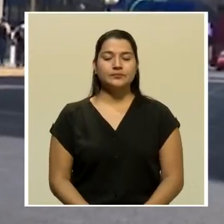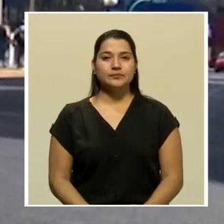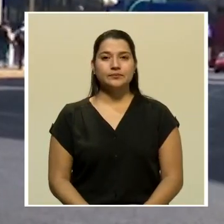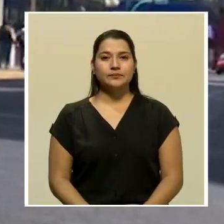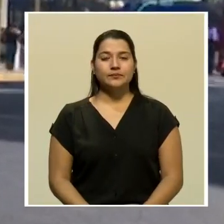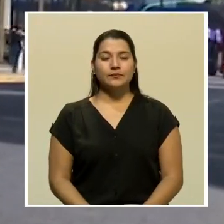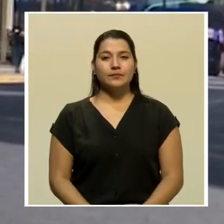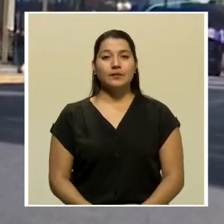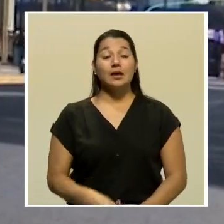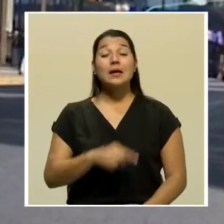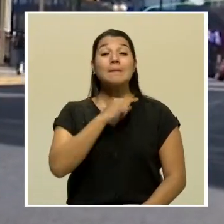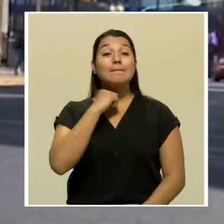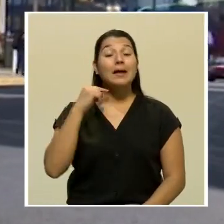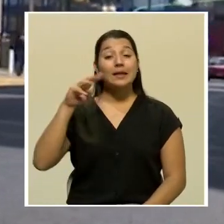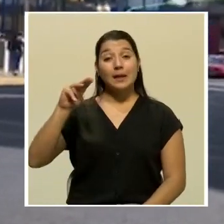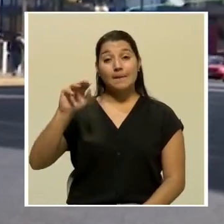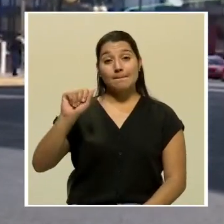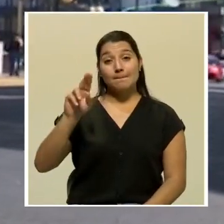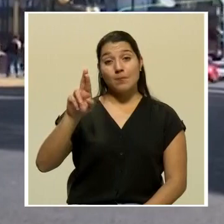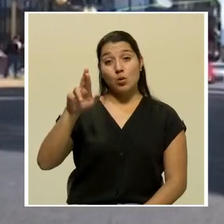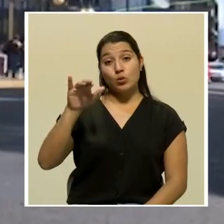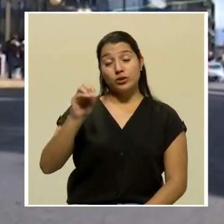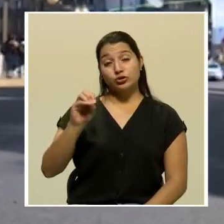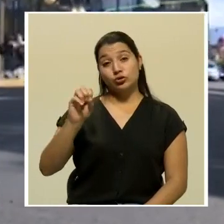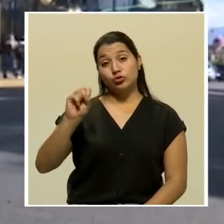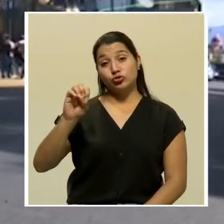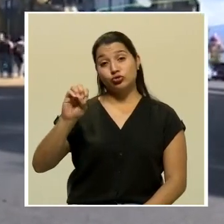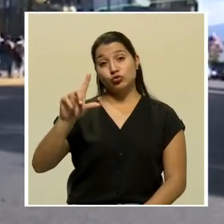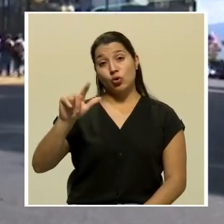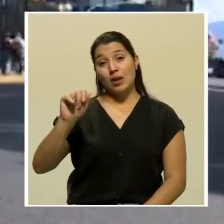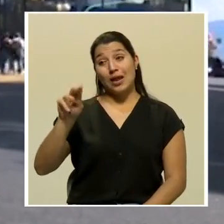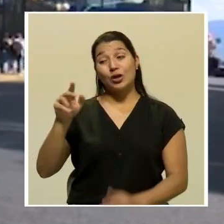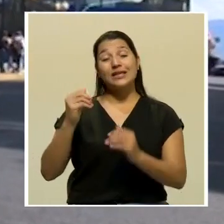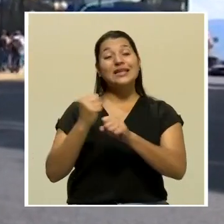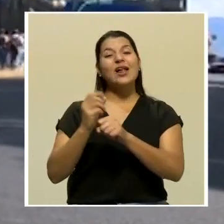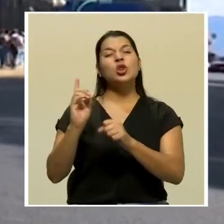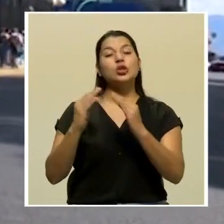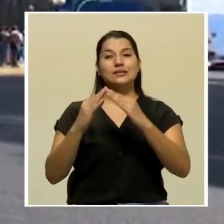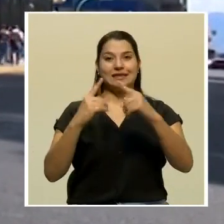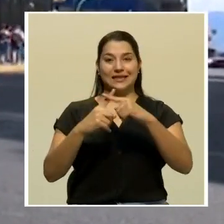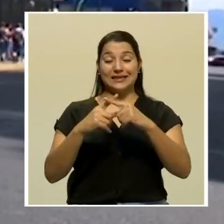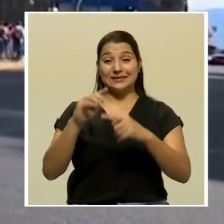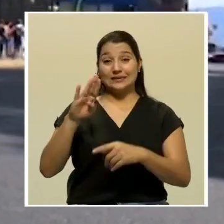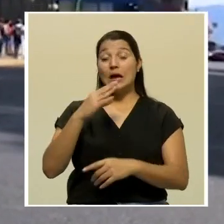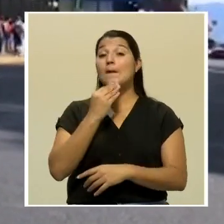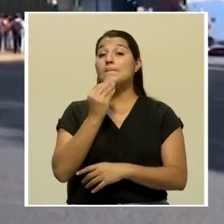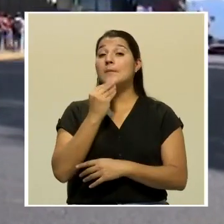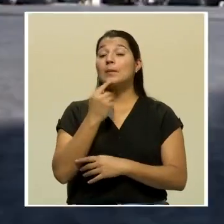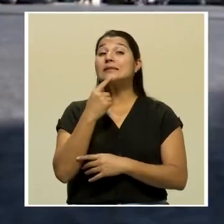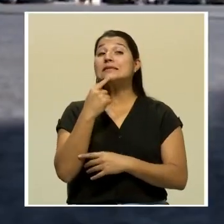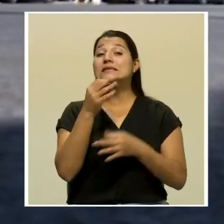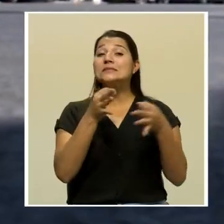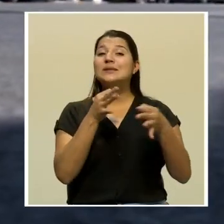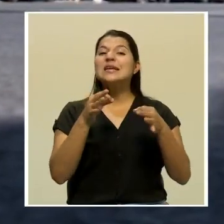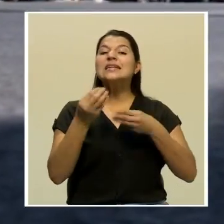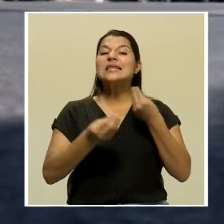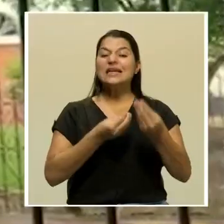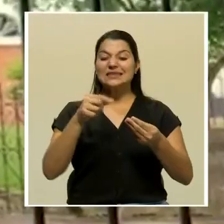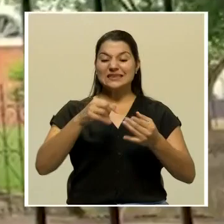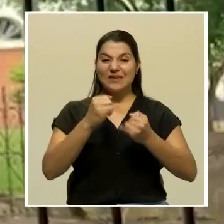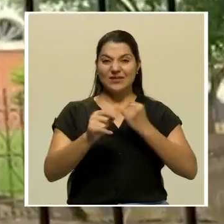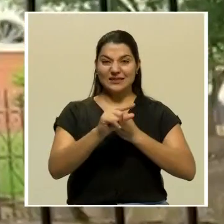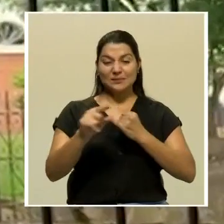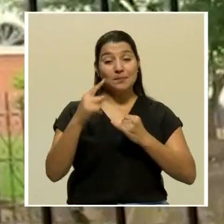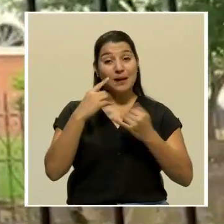El padre Mauricio Solano, de la parroquia de Barba, detalló cómo se preparan para este fin de semana ante la reapertura de los templos.